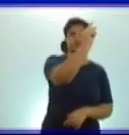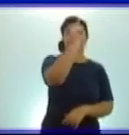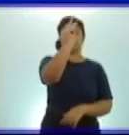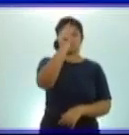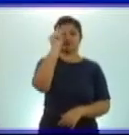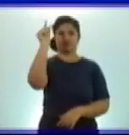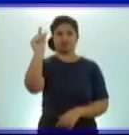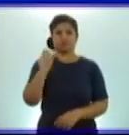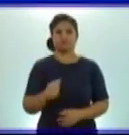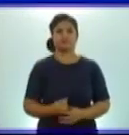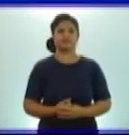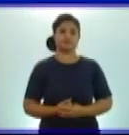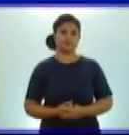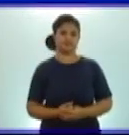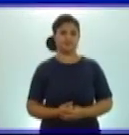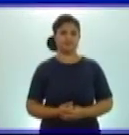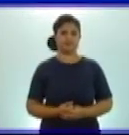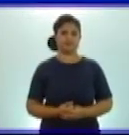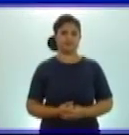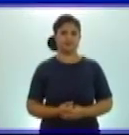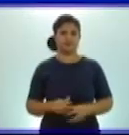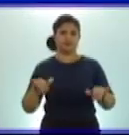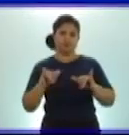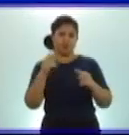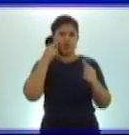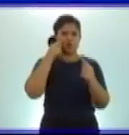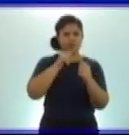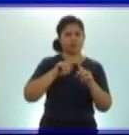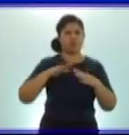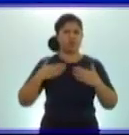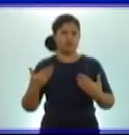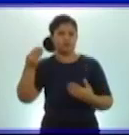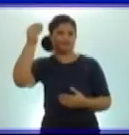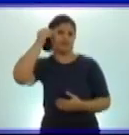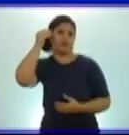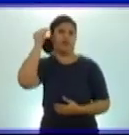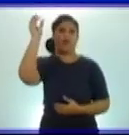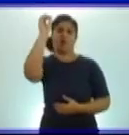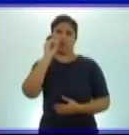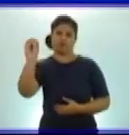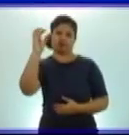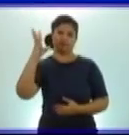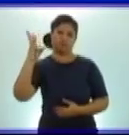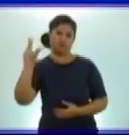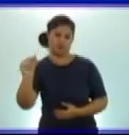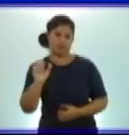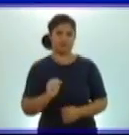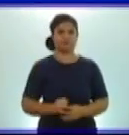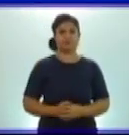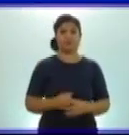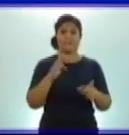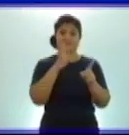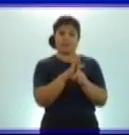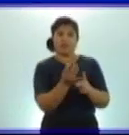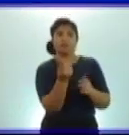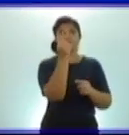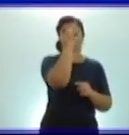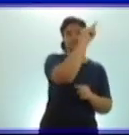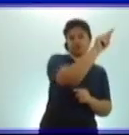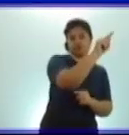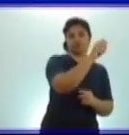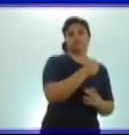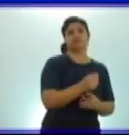el lugar posicional de los números. Y yo pudiera preguntar, y a ver quién me lo... Yo sé que todos me lo van a contestar.